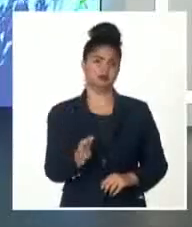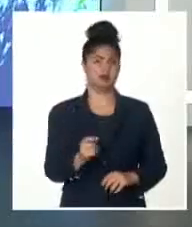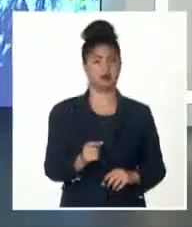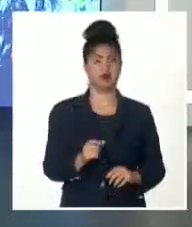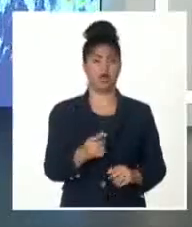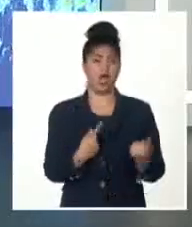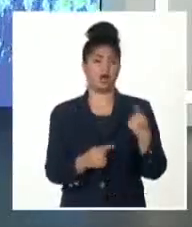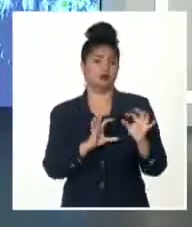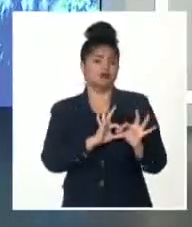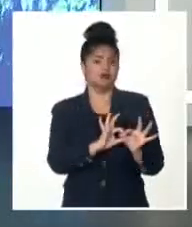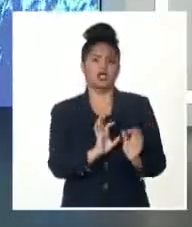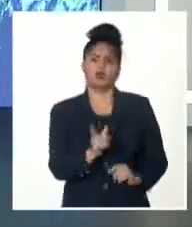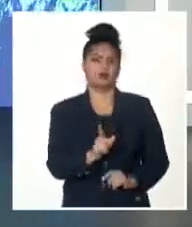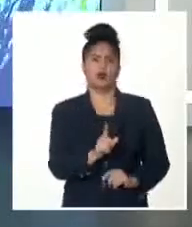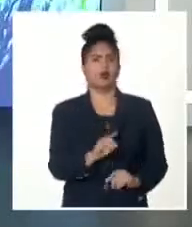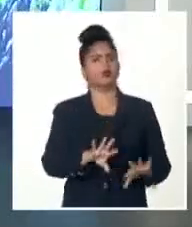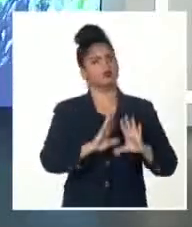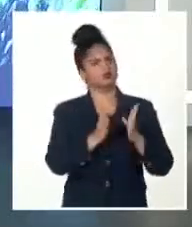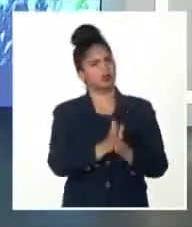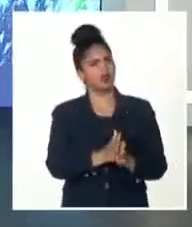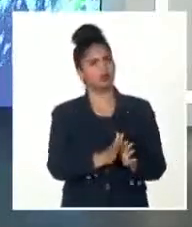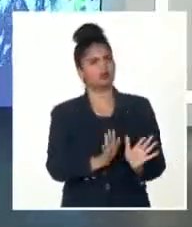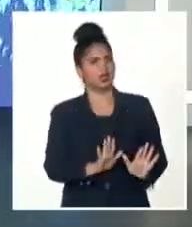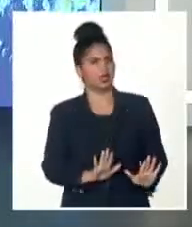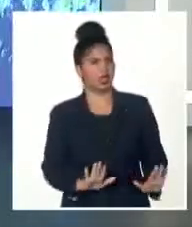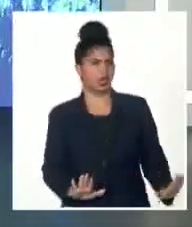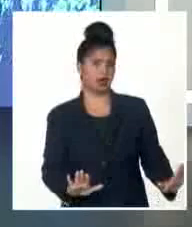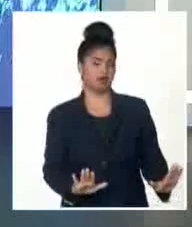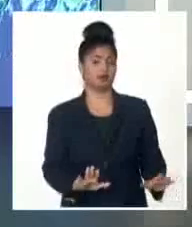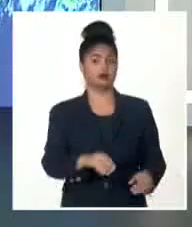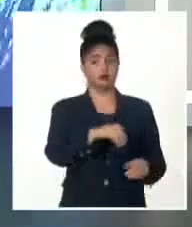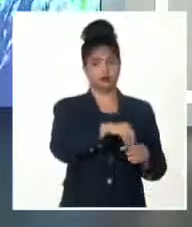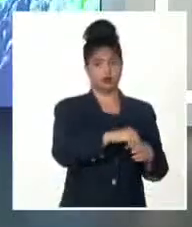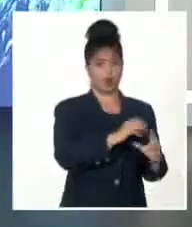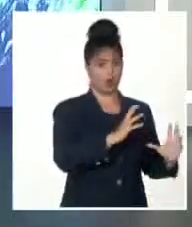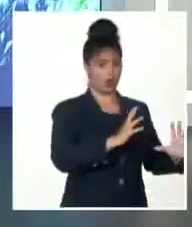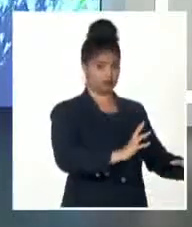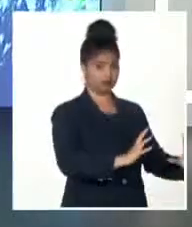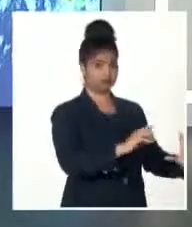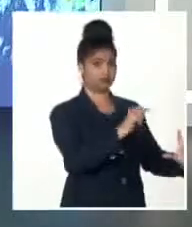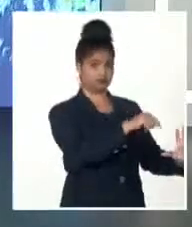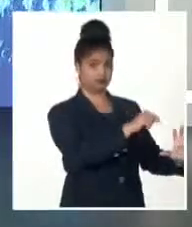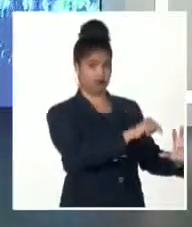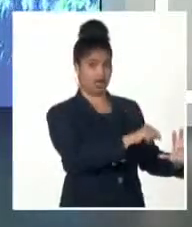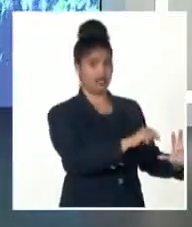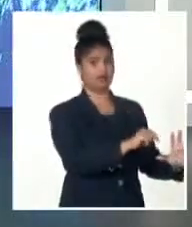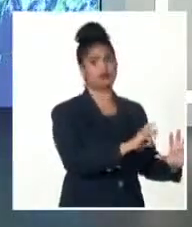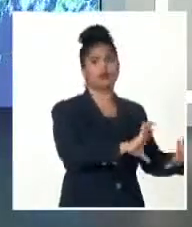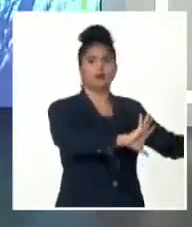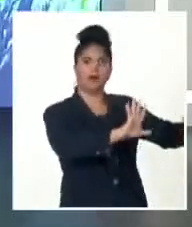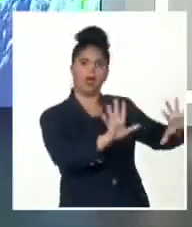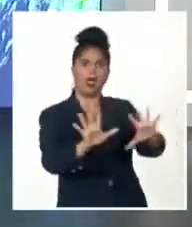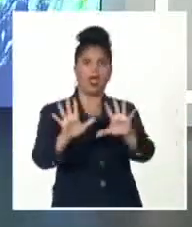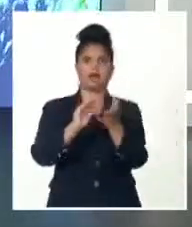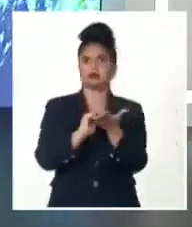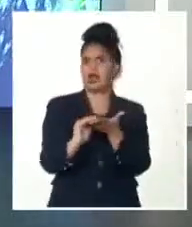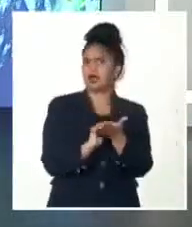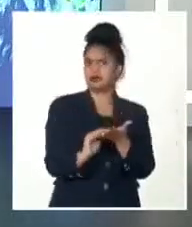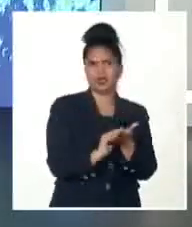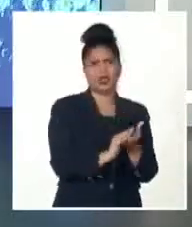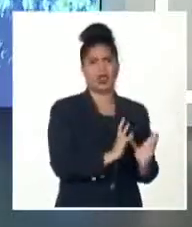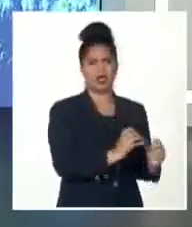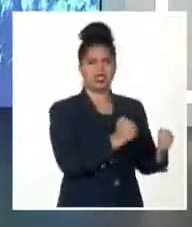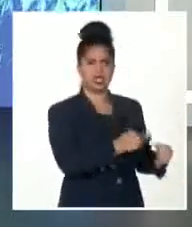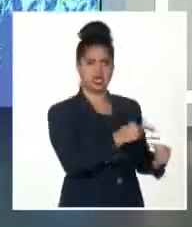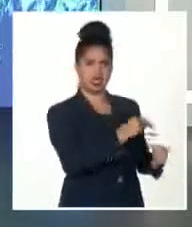les decía, la componente energética, pues sí, está presente. ¿Qué ha pasado? Que como se ha mantenido con tan poco movimiento, es decir, con tan poca evolución en